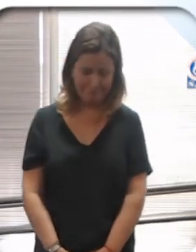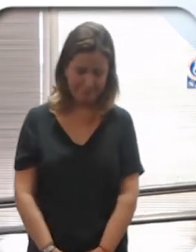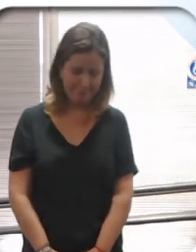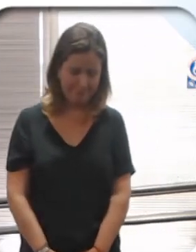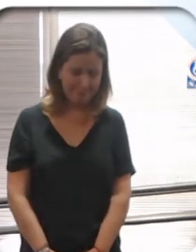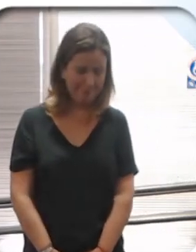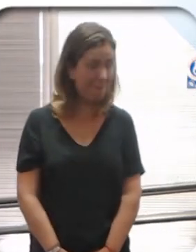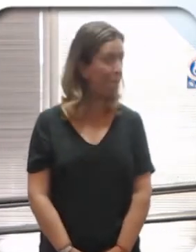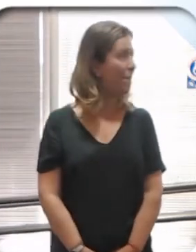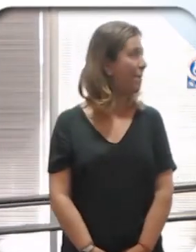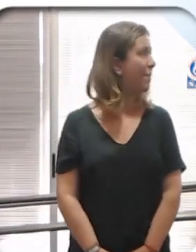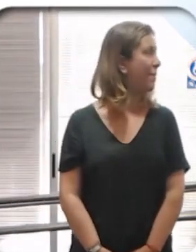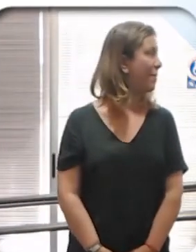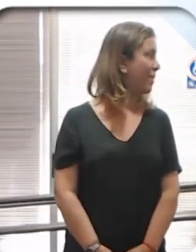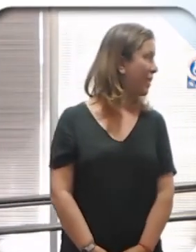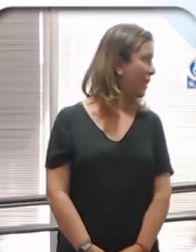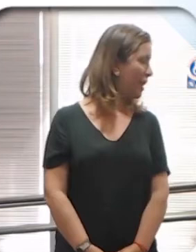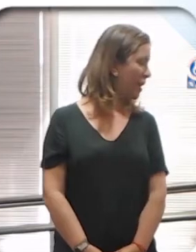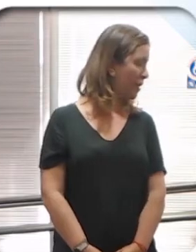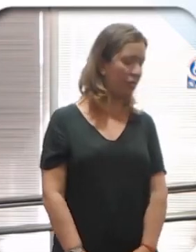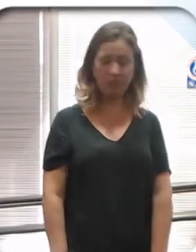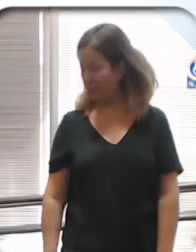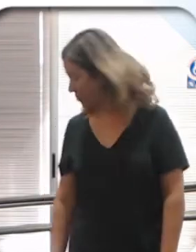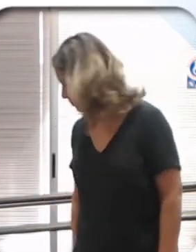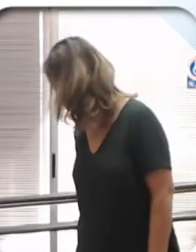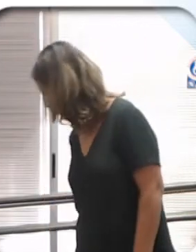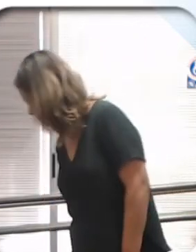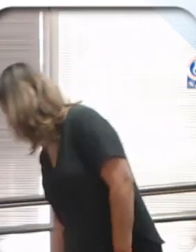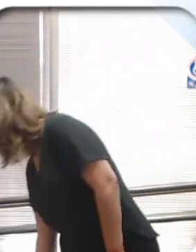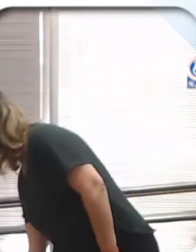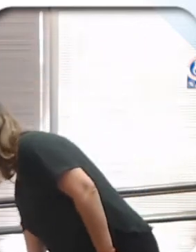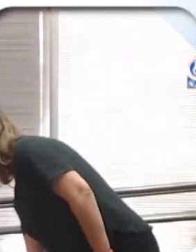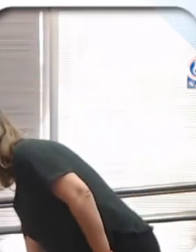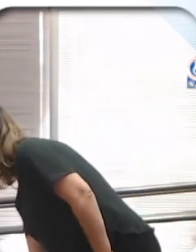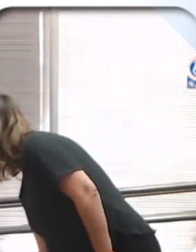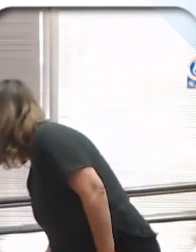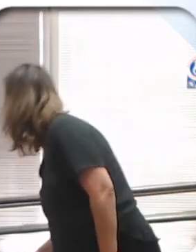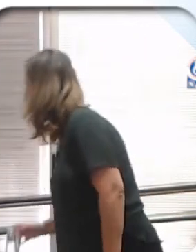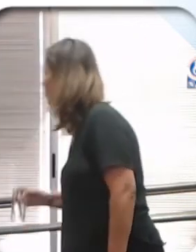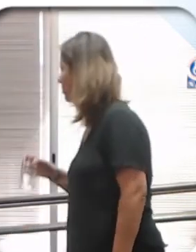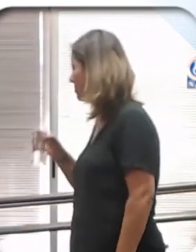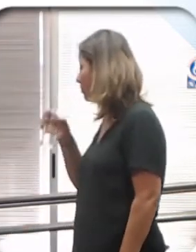¿Están aburridos? ¿Vieron que hay? ¿Para qué? Bajo a la última.